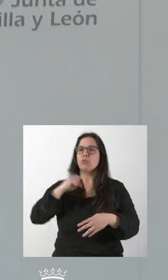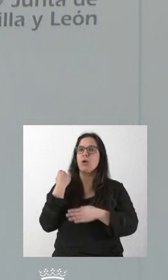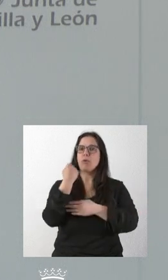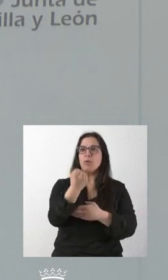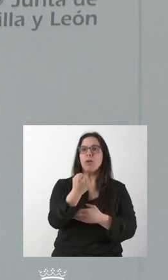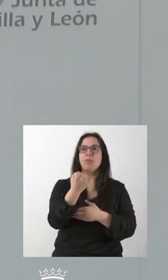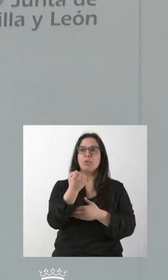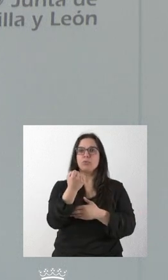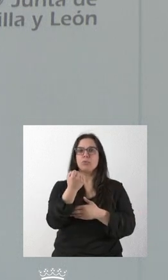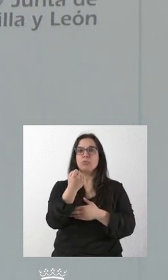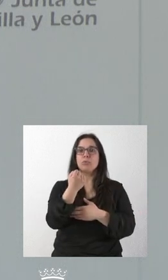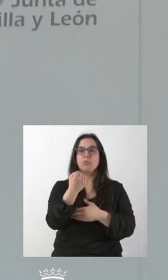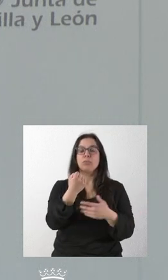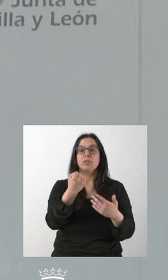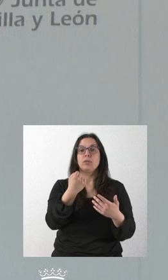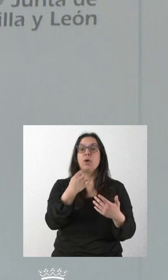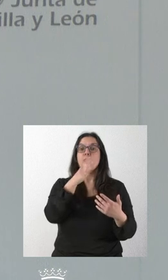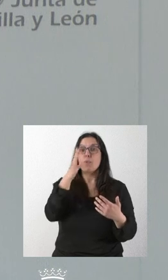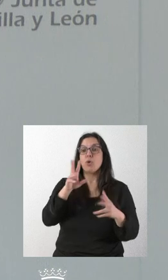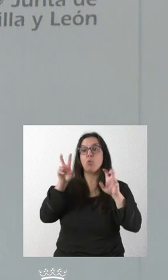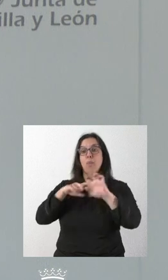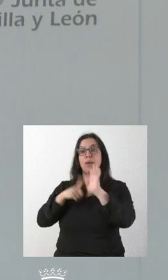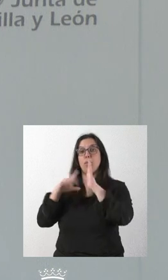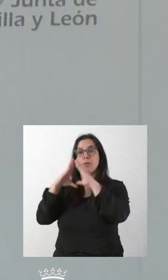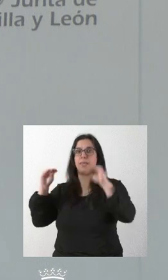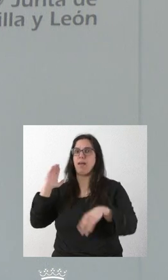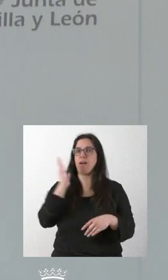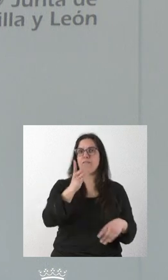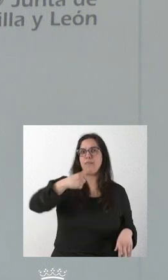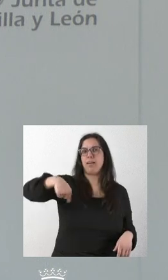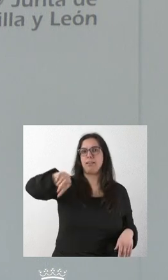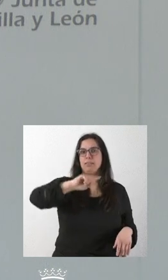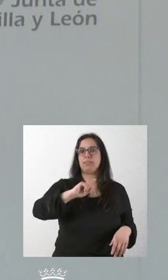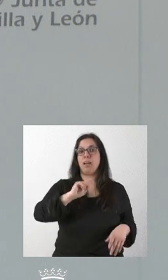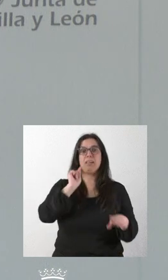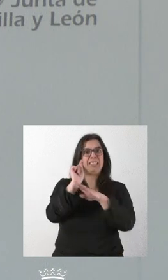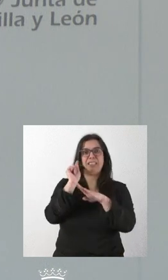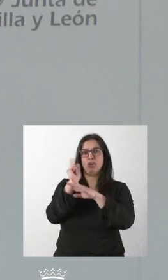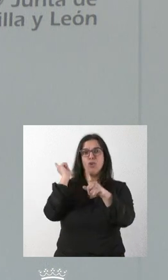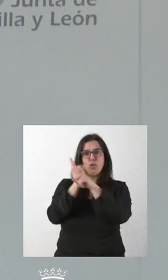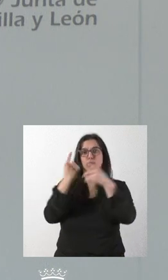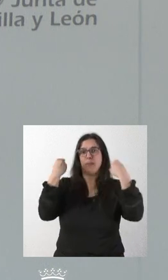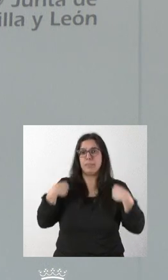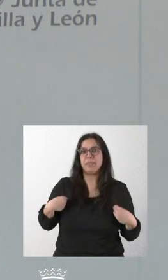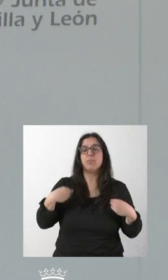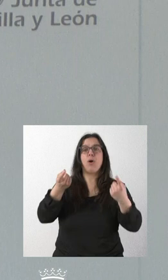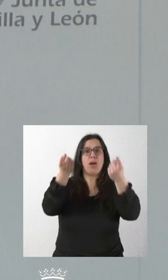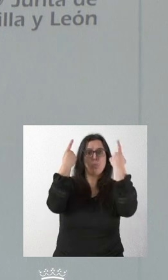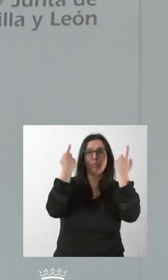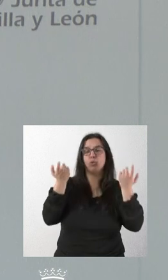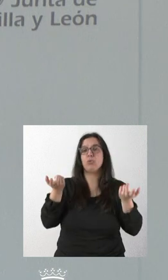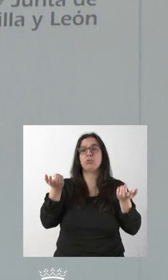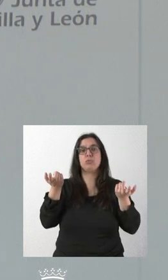el perjuicio que se les causa por la nueva ley de universidades, que ha sido criticada tanto por parte de los alumnos